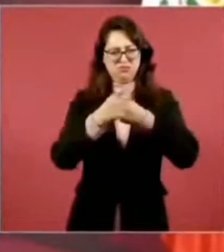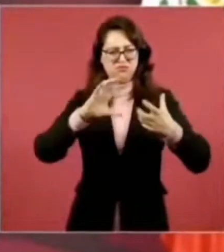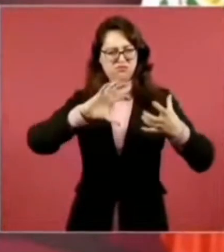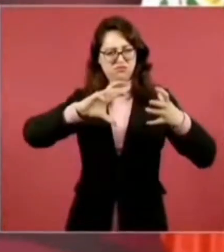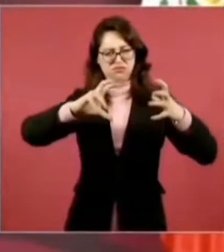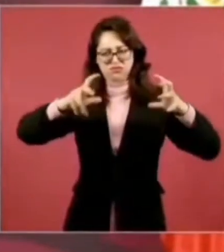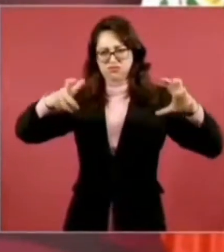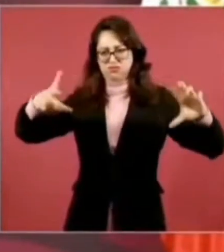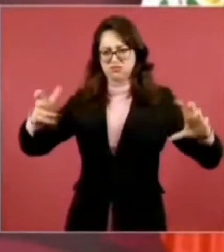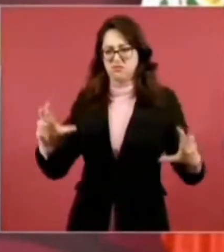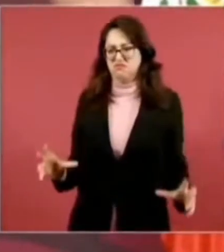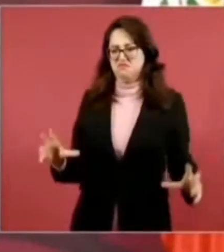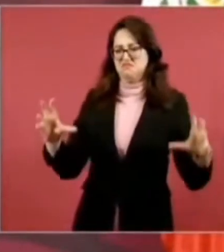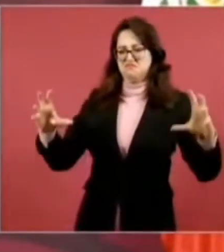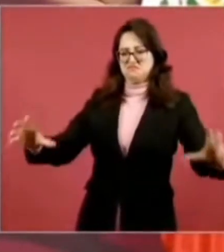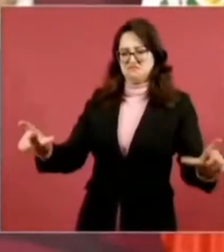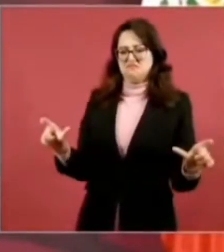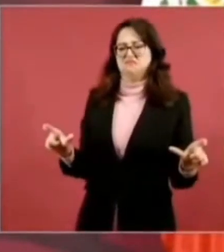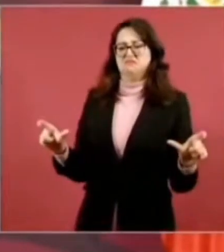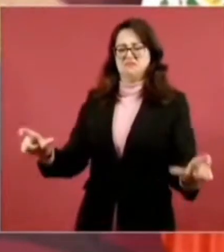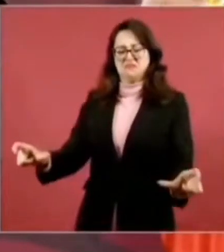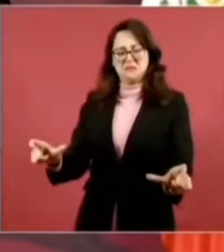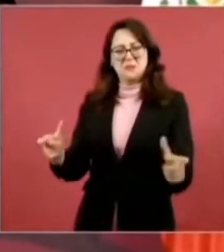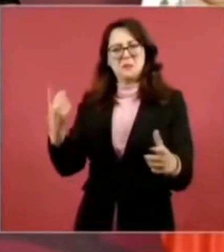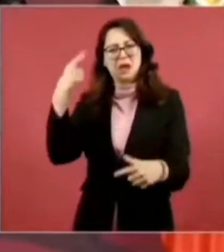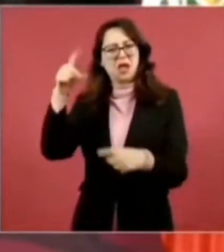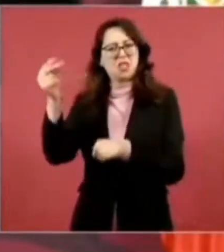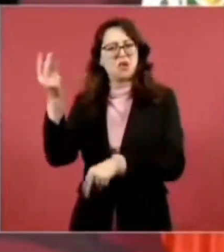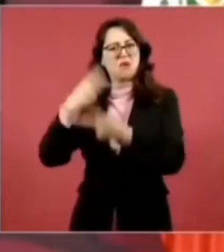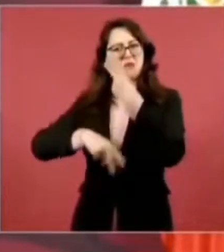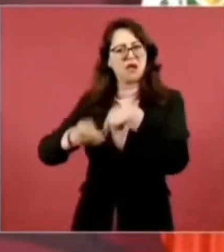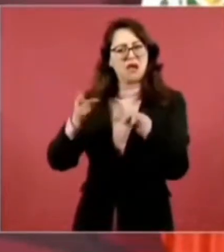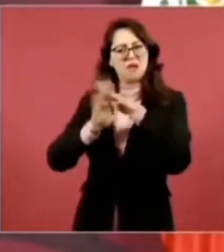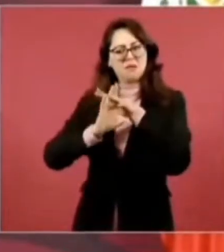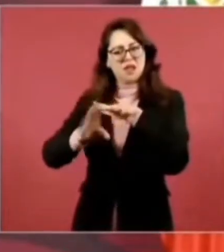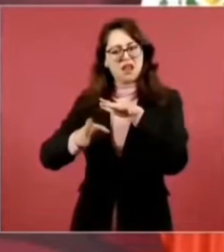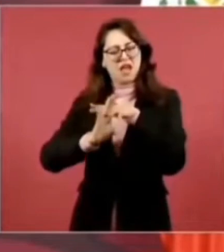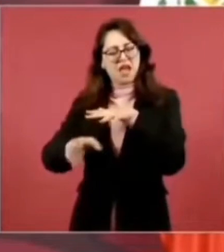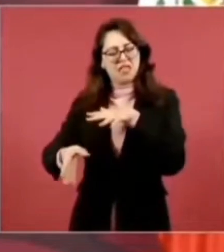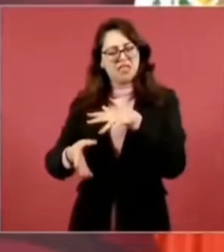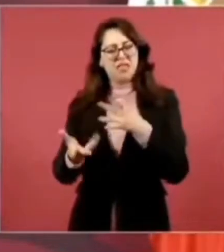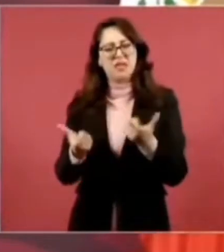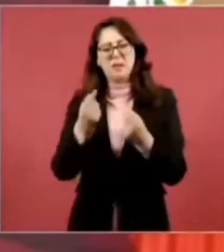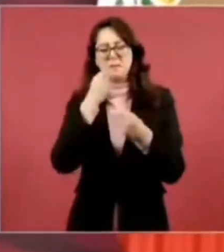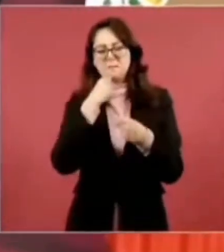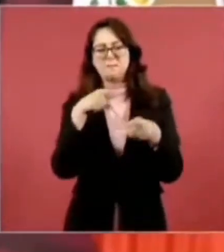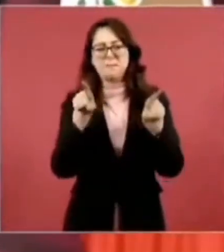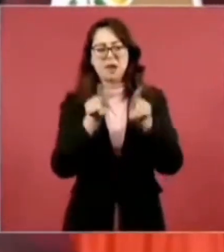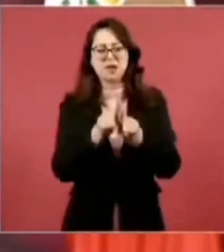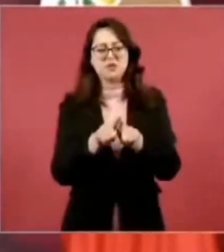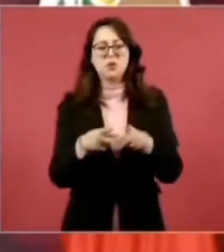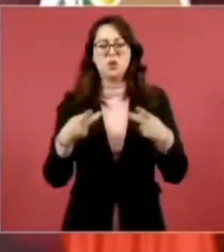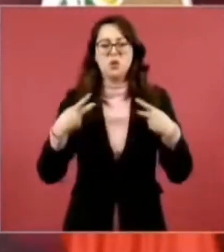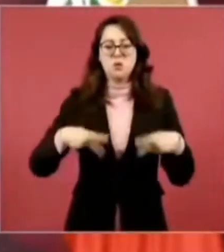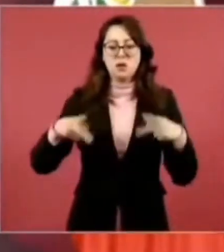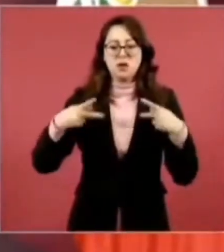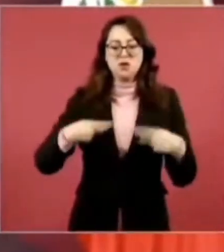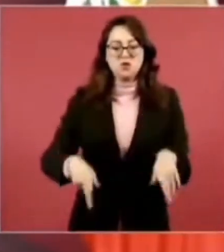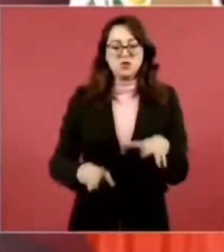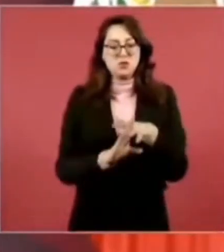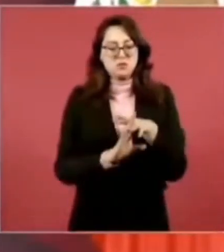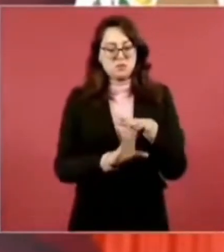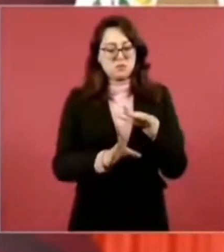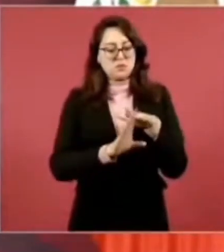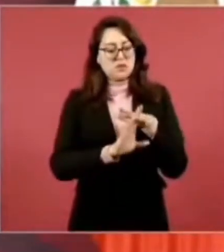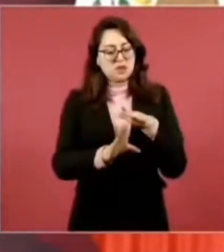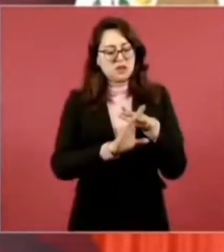y las detenciones y el mandar a migrantes de manera inhumana al